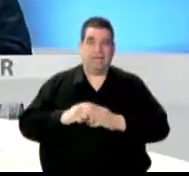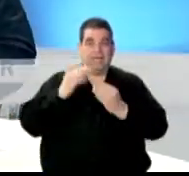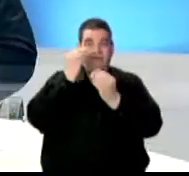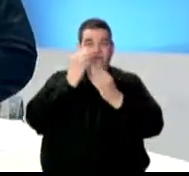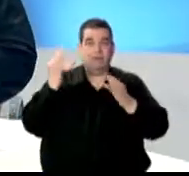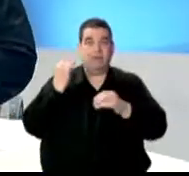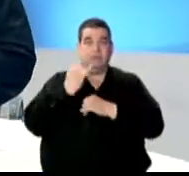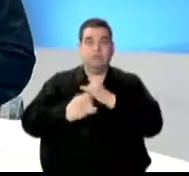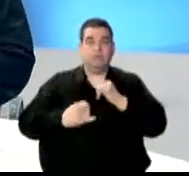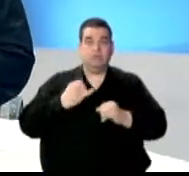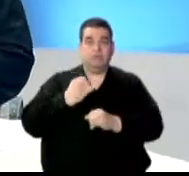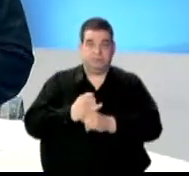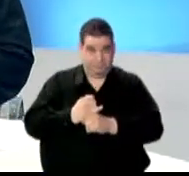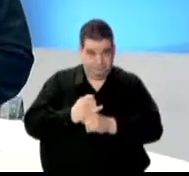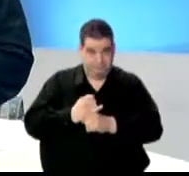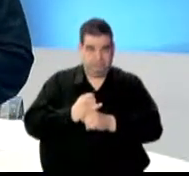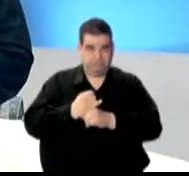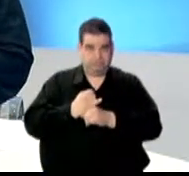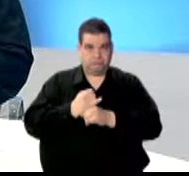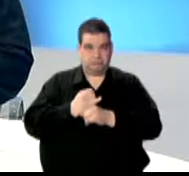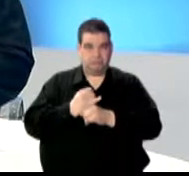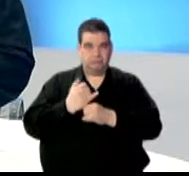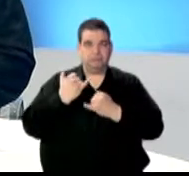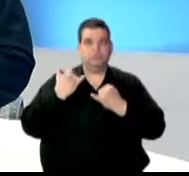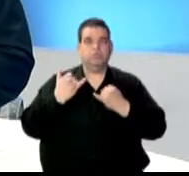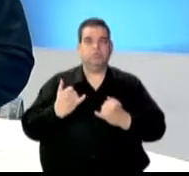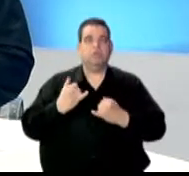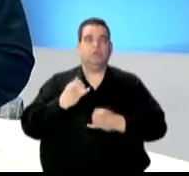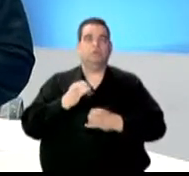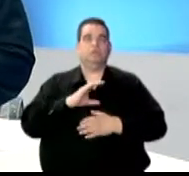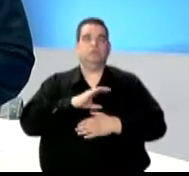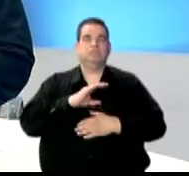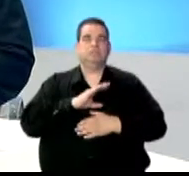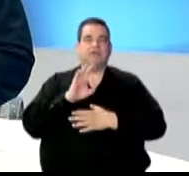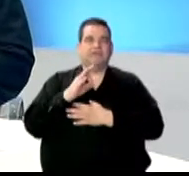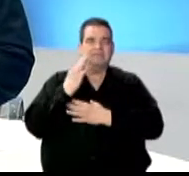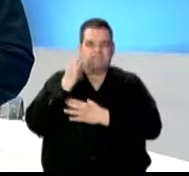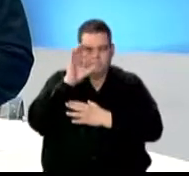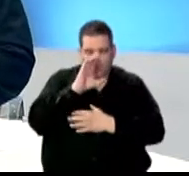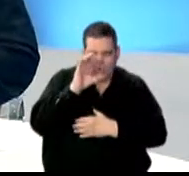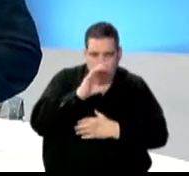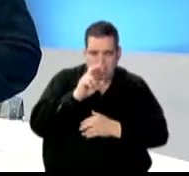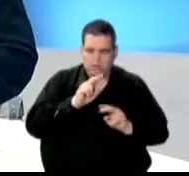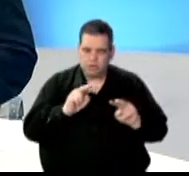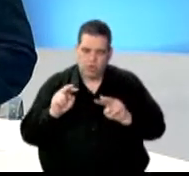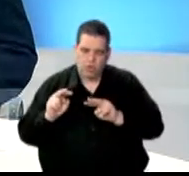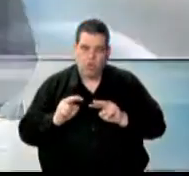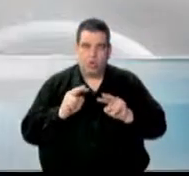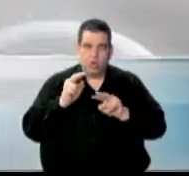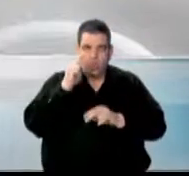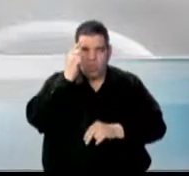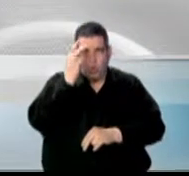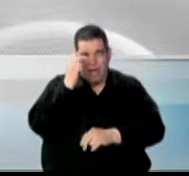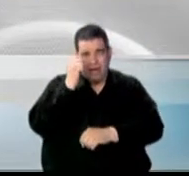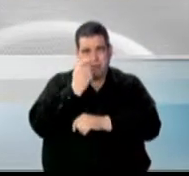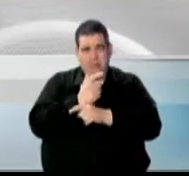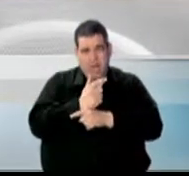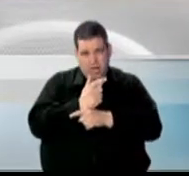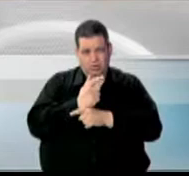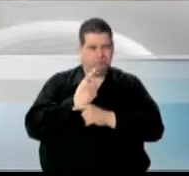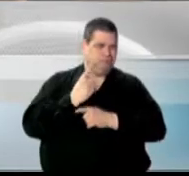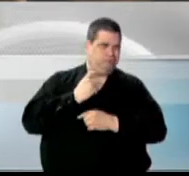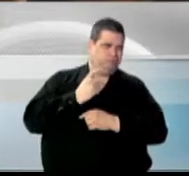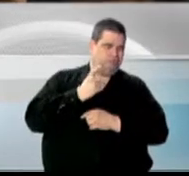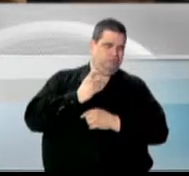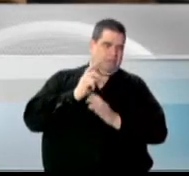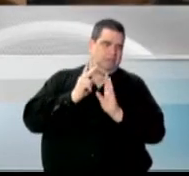internacionales las autoridades francesas efectúan un masivo operativo de búsqueda de dos hermanos sospechosos del atentado ocurrido ayer miércoles y